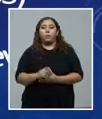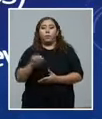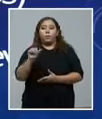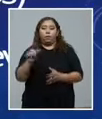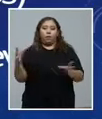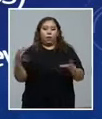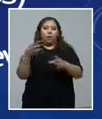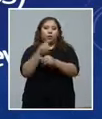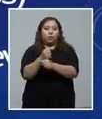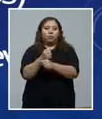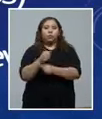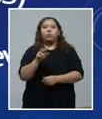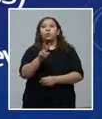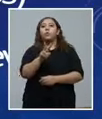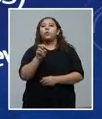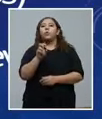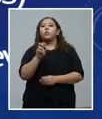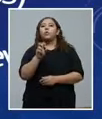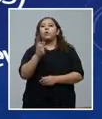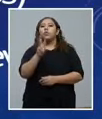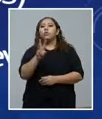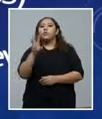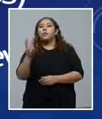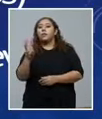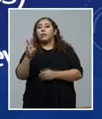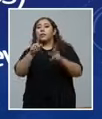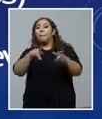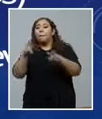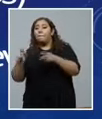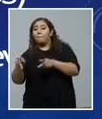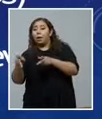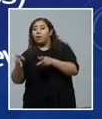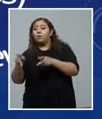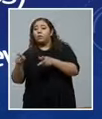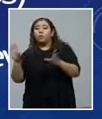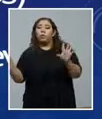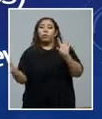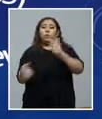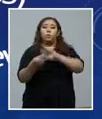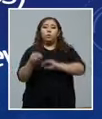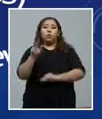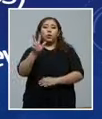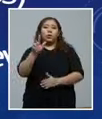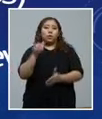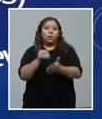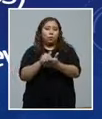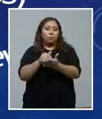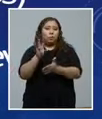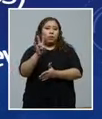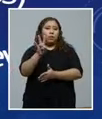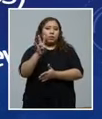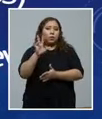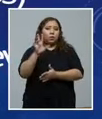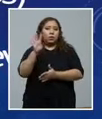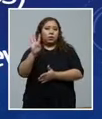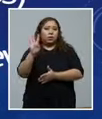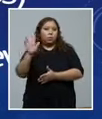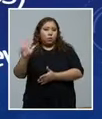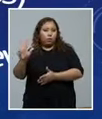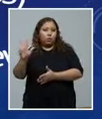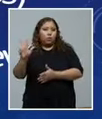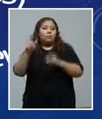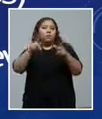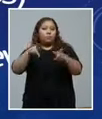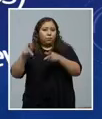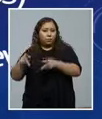Estos 266 nuevos casos, llegamos a un total de 3,743 personas que han sido